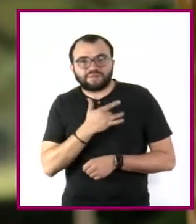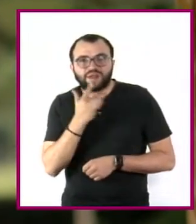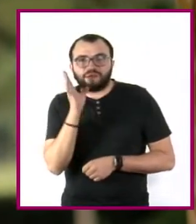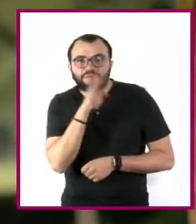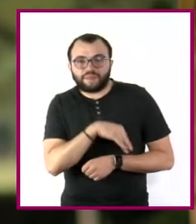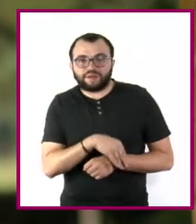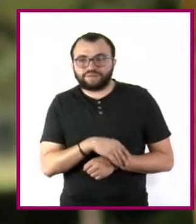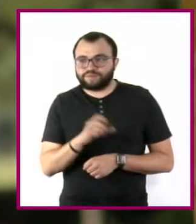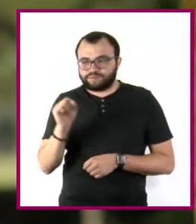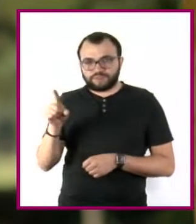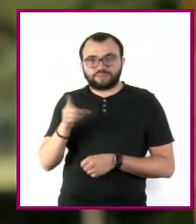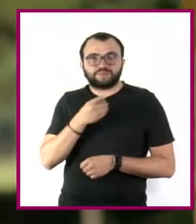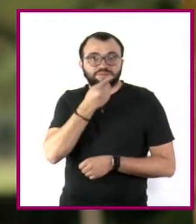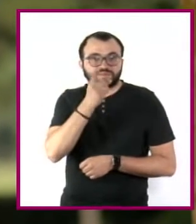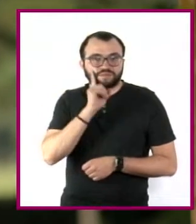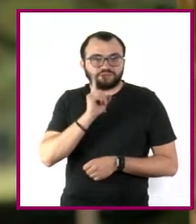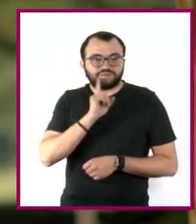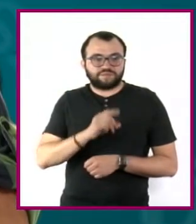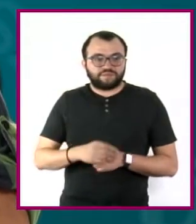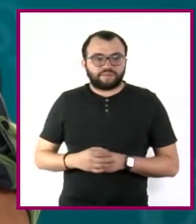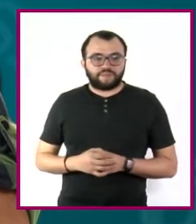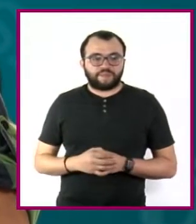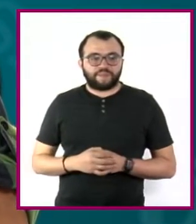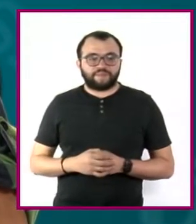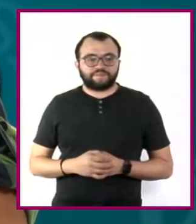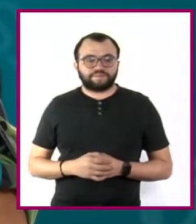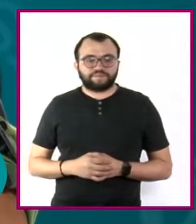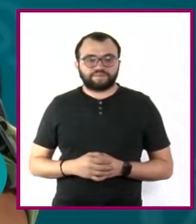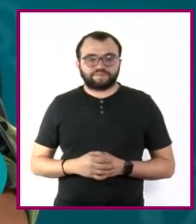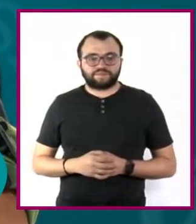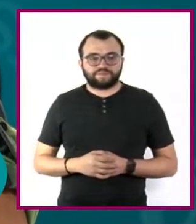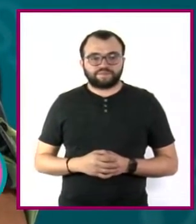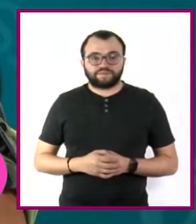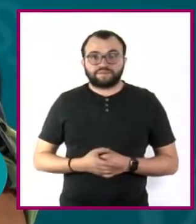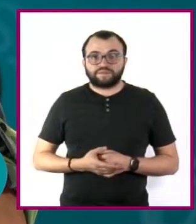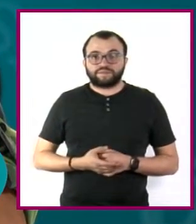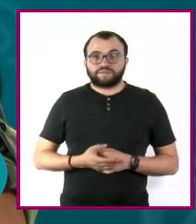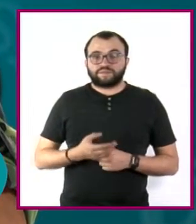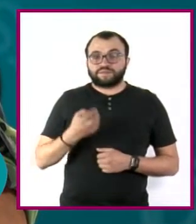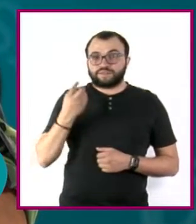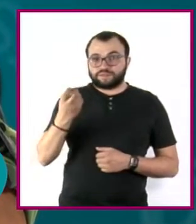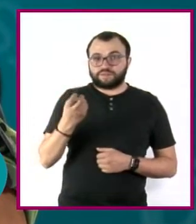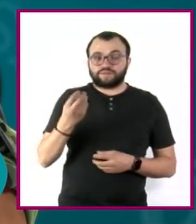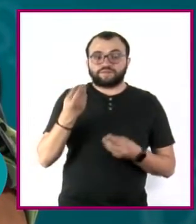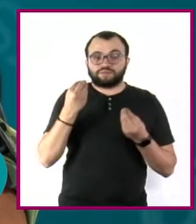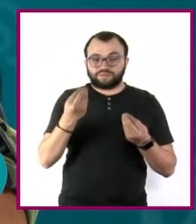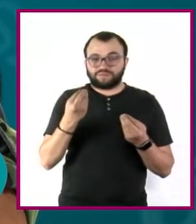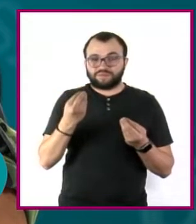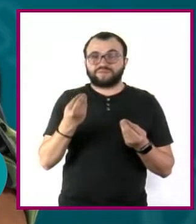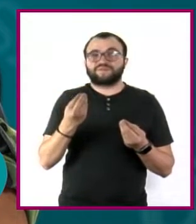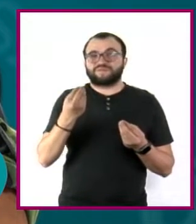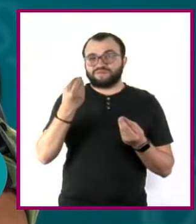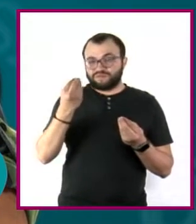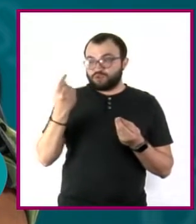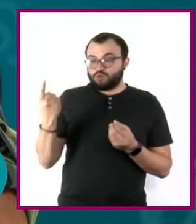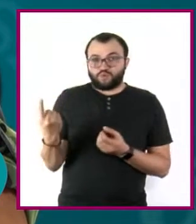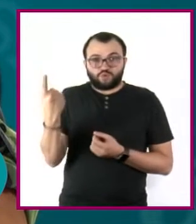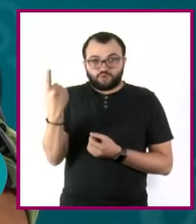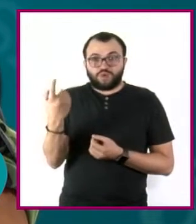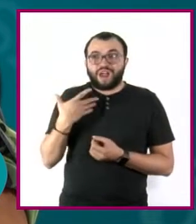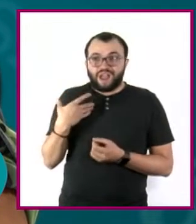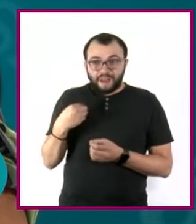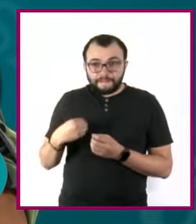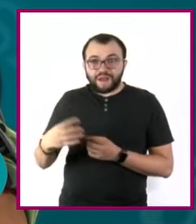Narra Yolanda. Este es un caso de los muchos que viven aproximadamente 450 mil personas